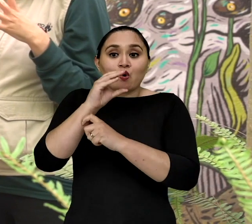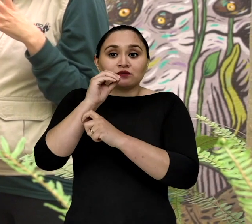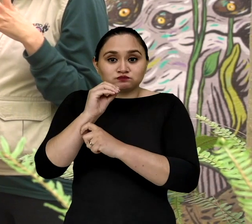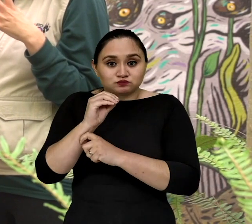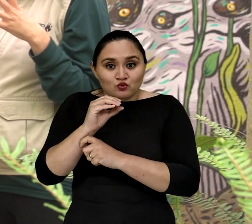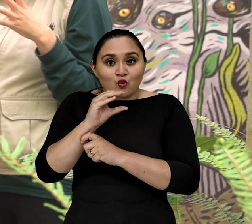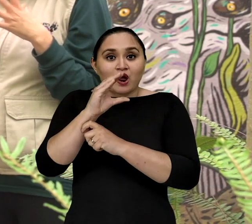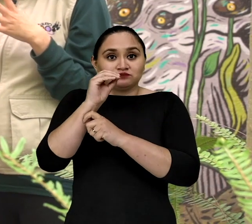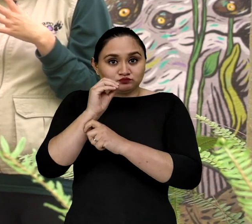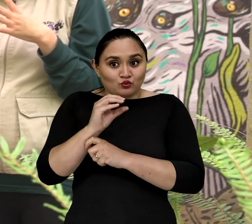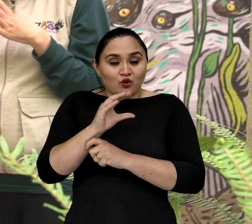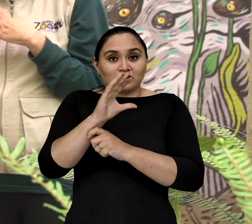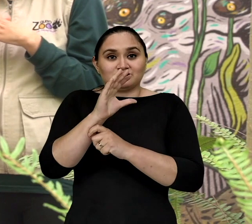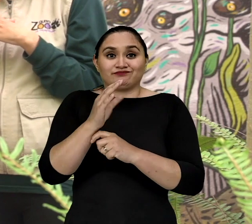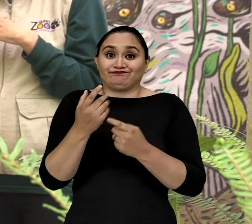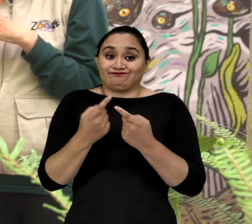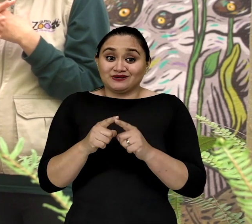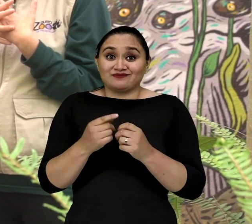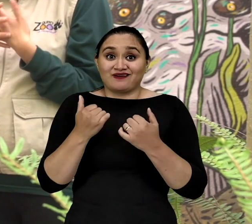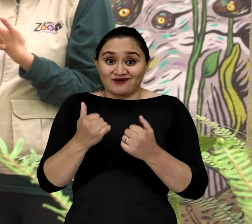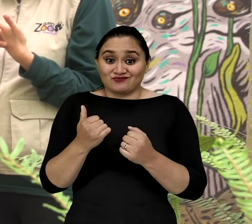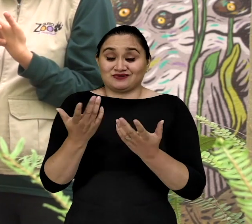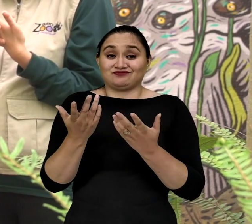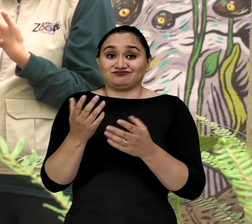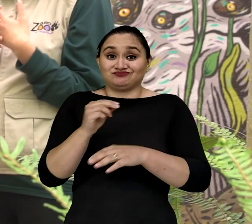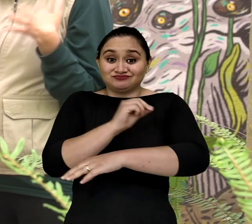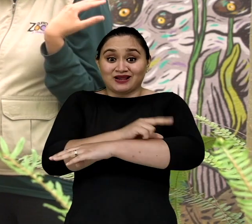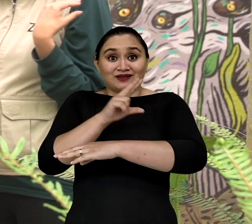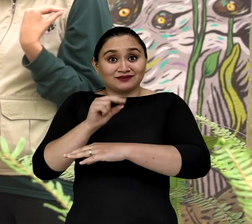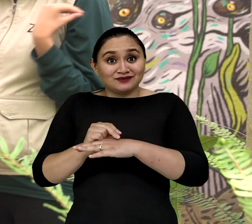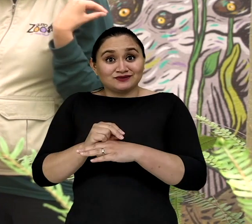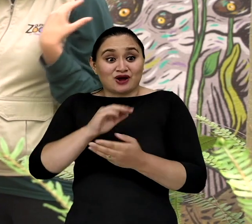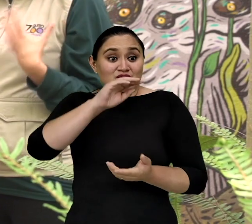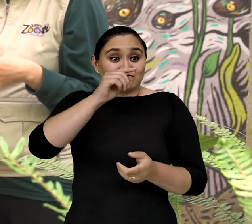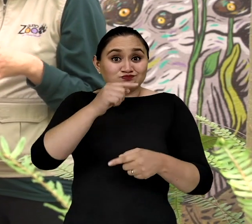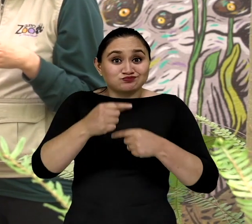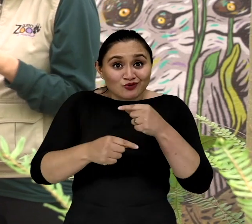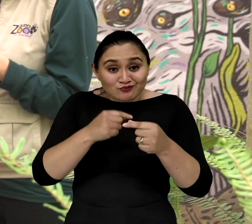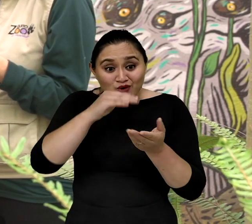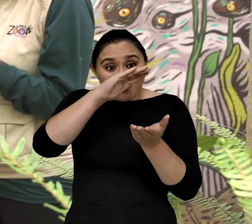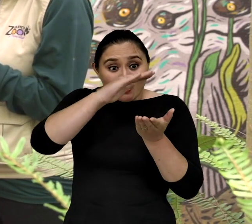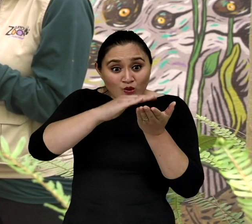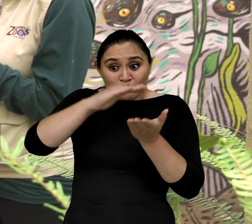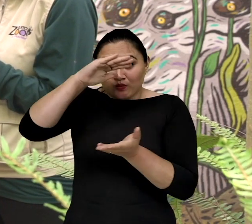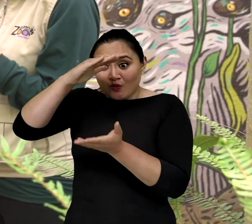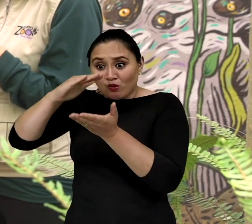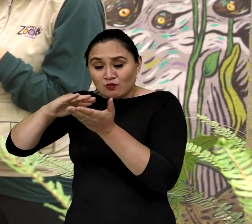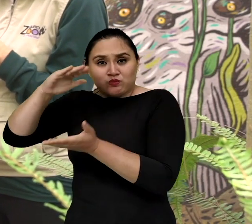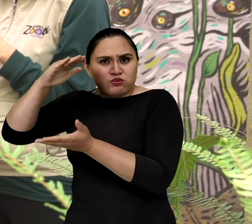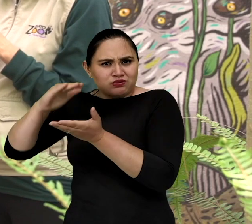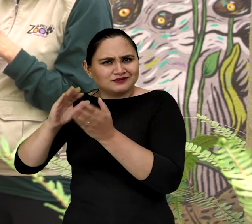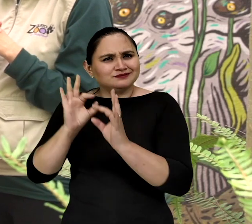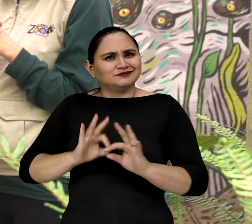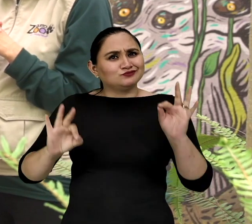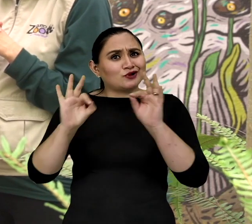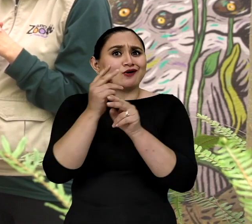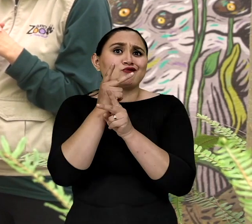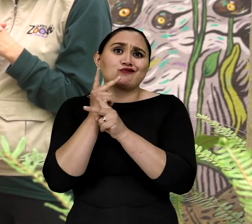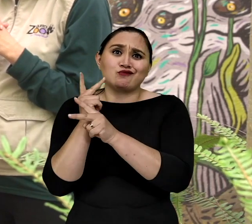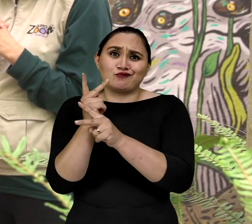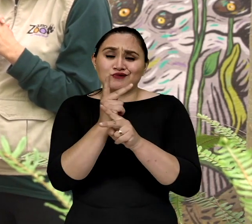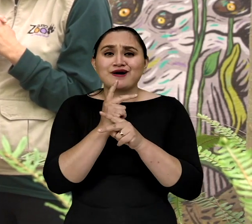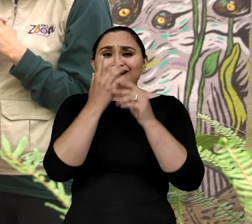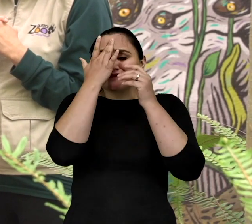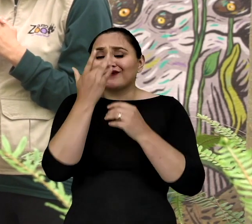en toda la ciudad Pero lamentablemente esta rana está amenazada y si no la cuidamos en algunos años podría extinguirse para siempre Que no